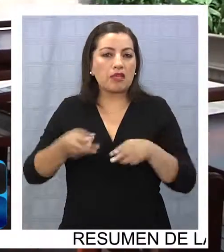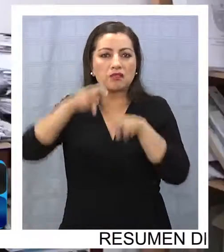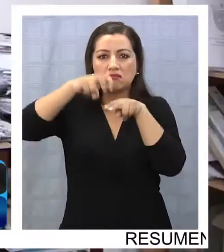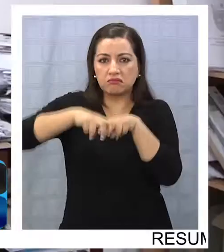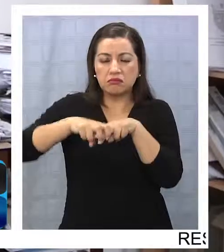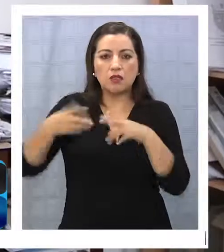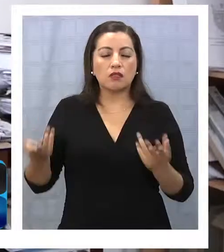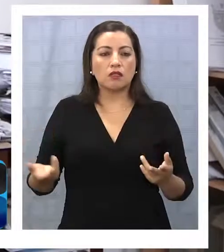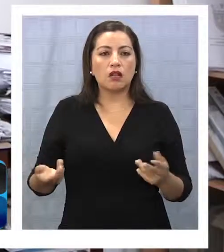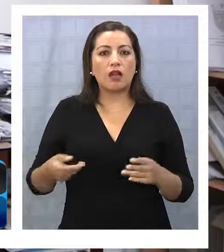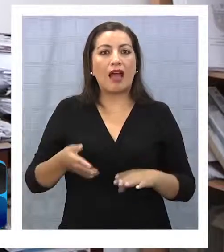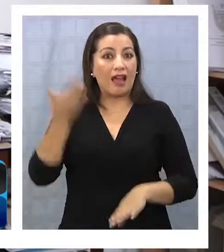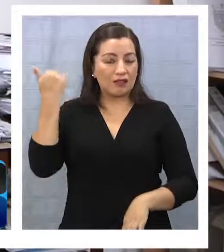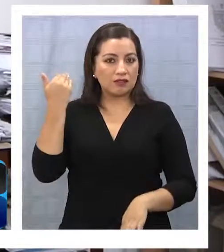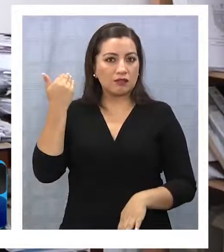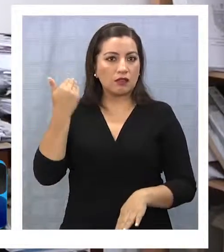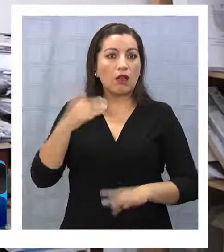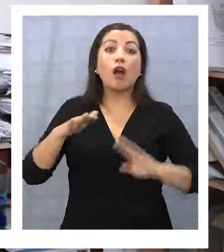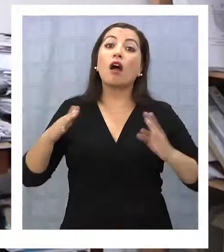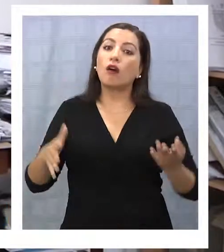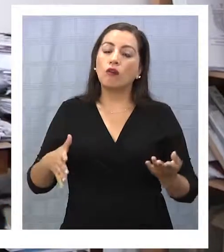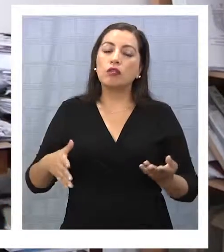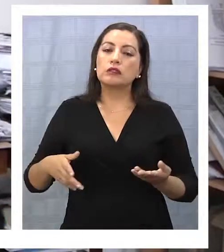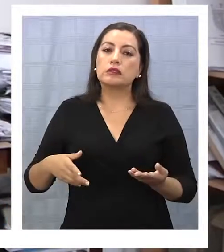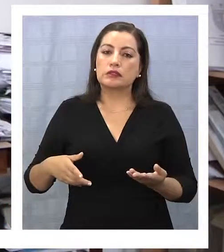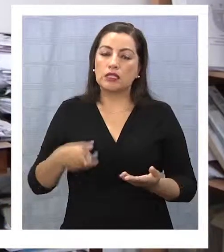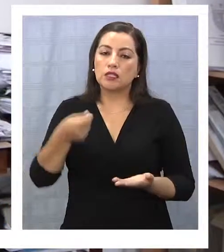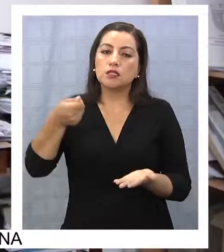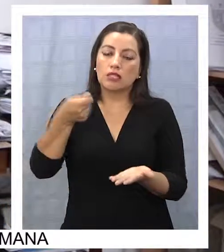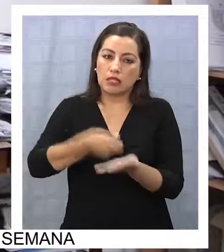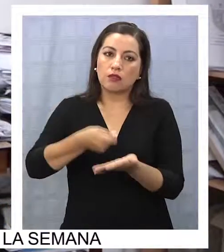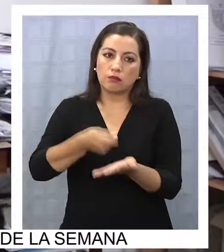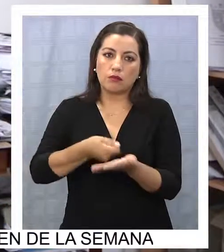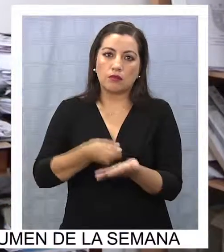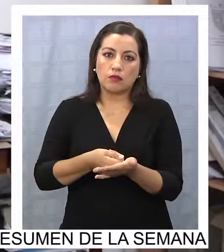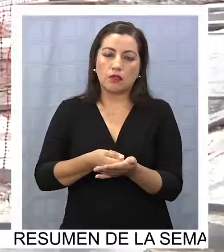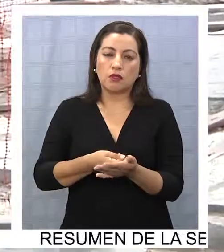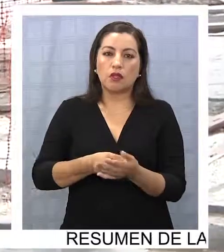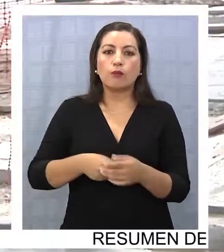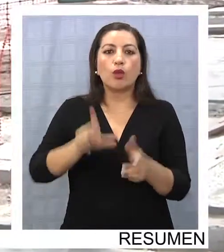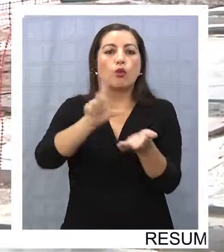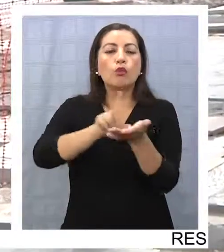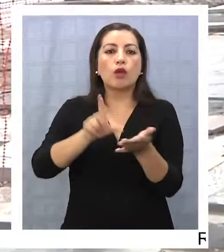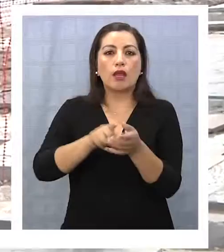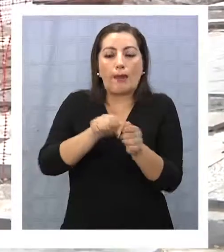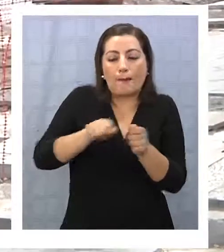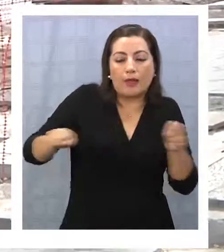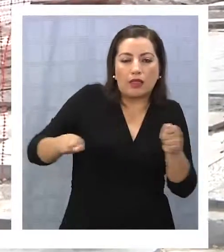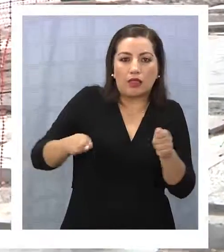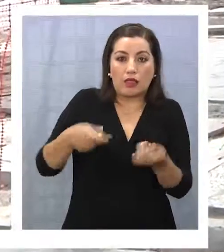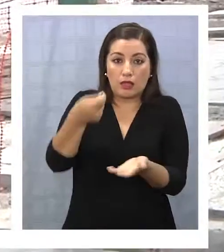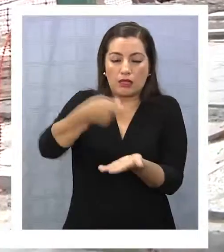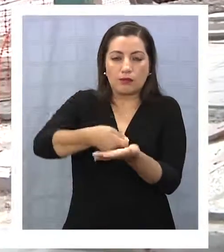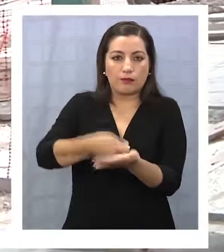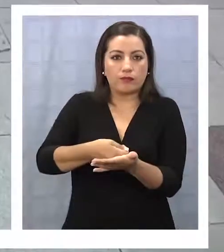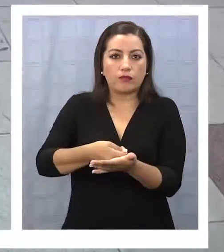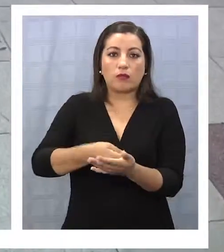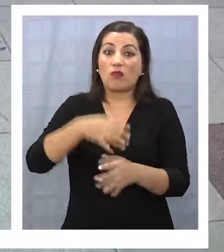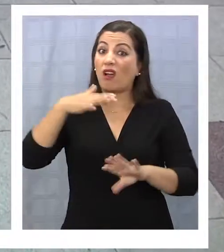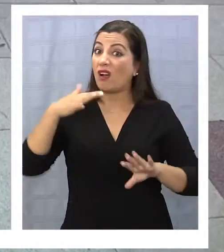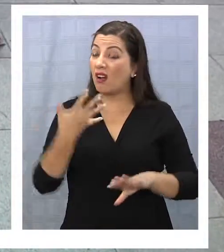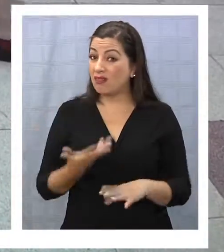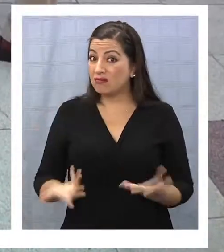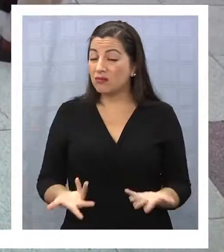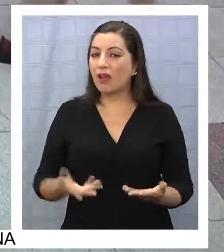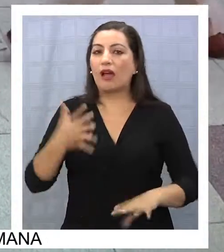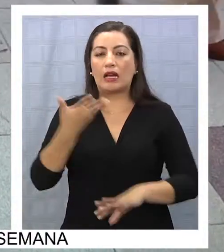principio. Ahora se está cobrando, de acuerdo a la ordenanza municipal, se cobra por metro cuadrado. Sin embargo, salen a la luz críticas sobre